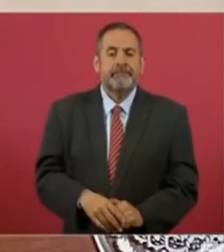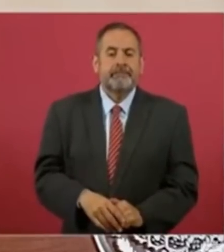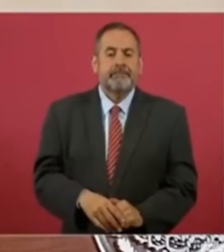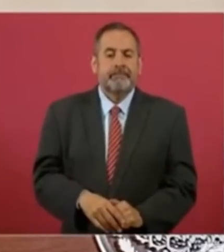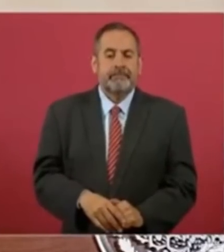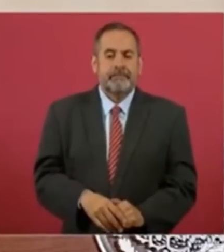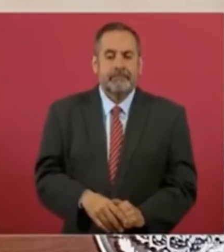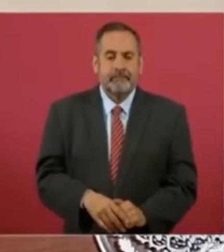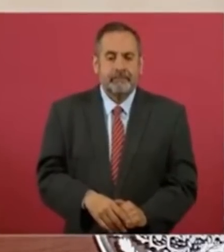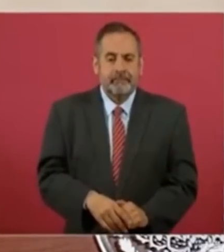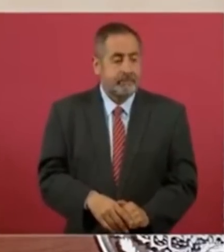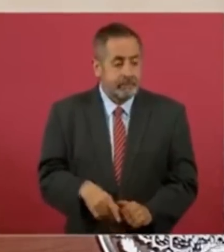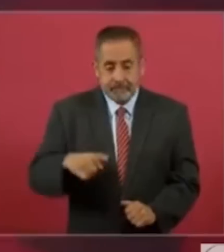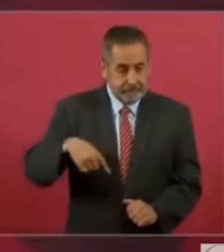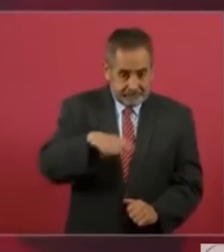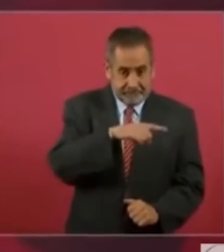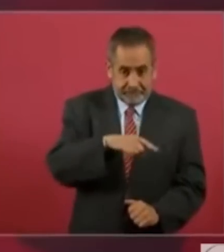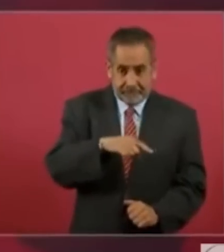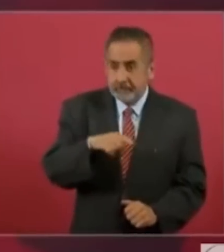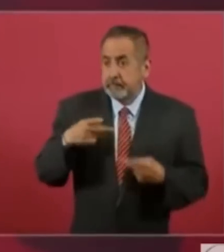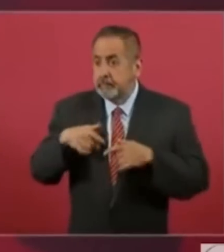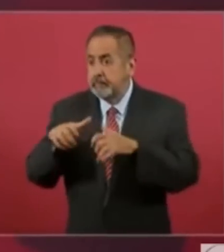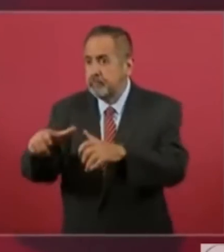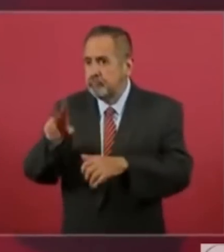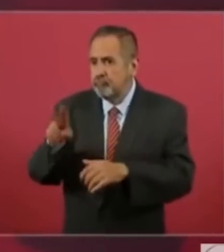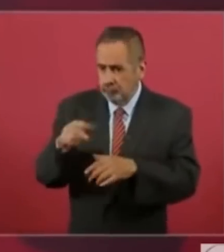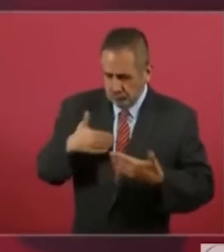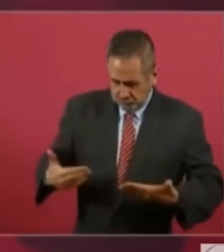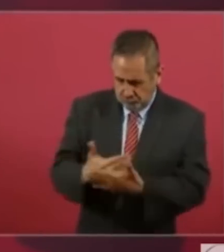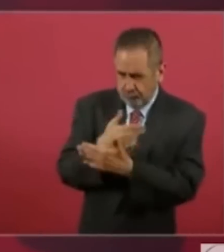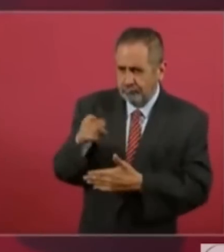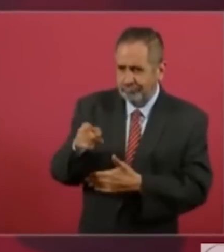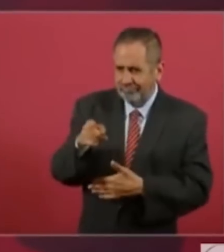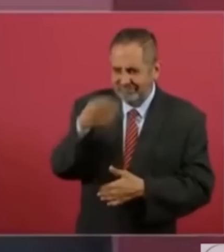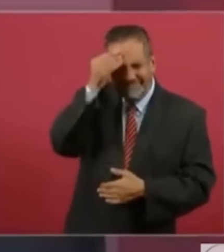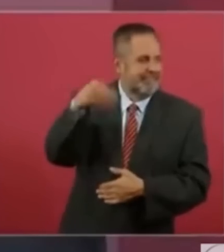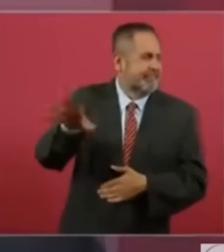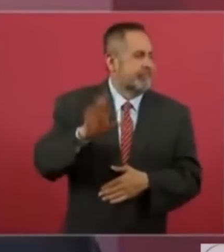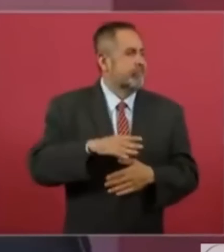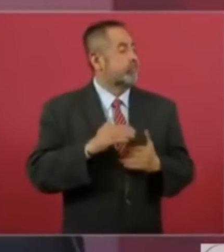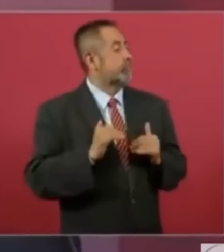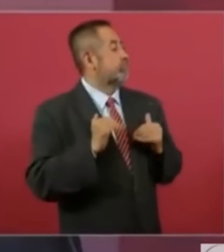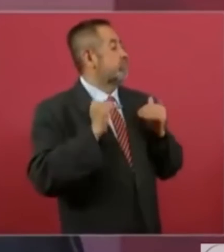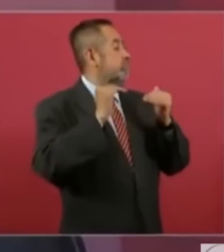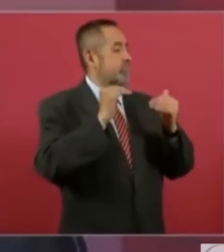Se olvidan de sus orígenes. Suele pasar